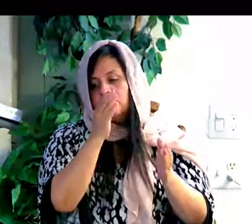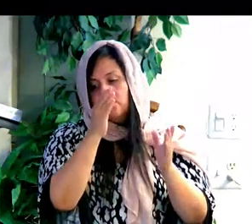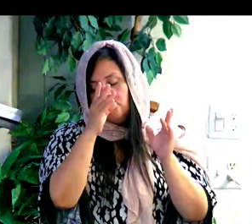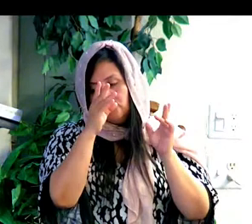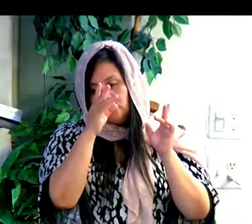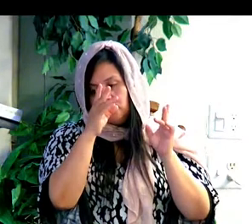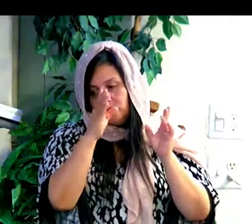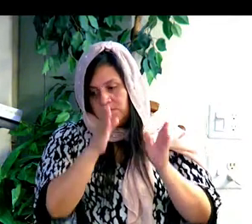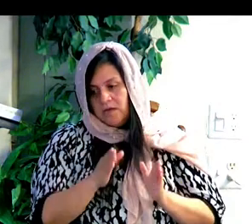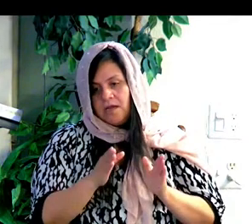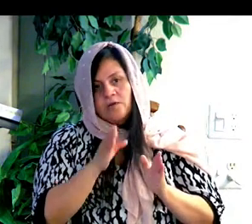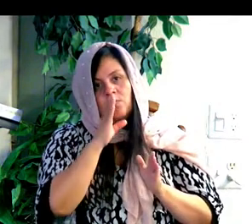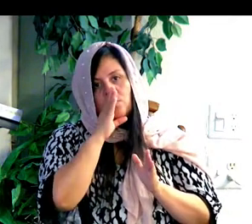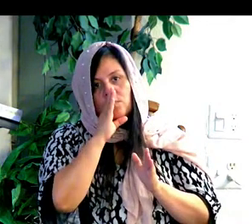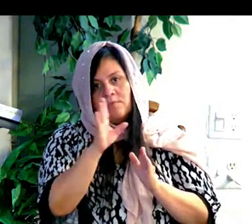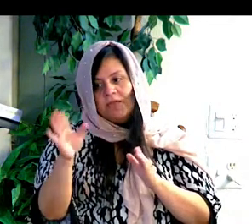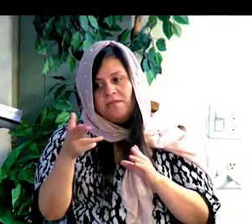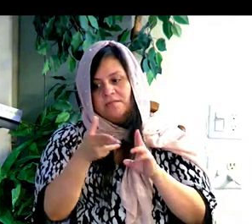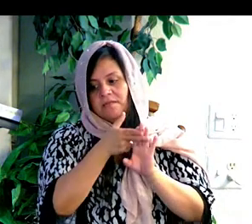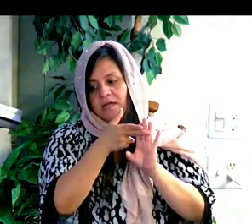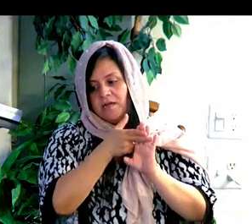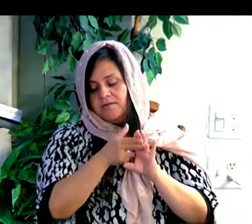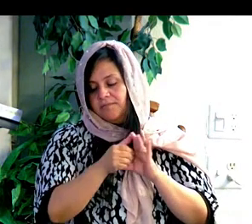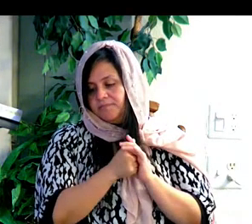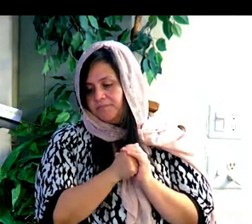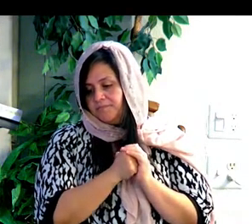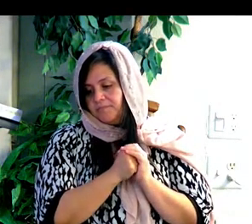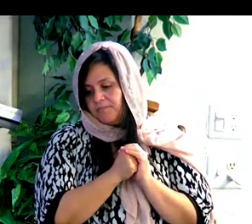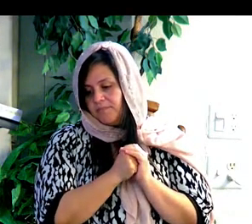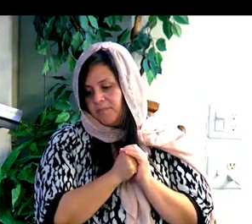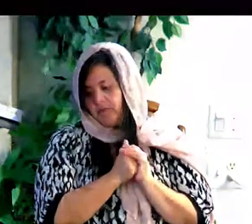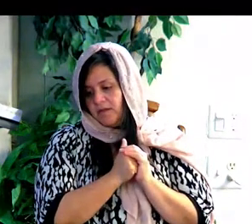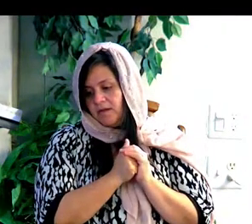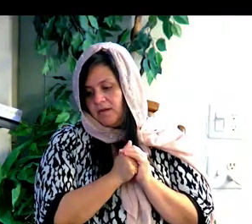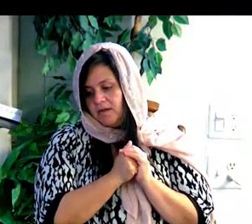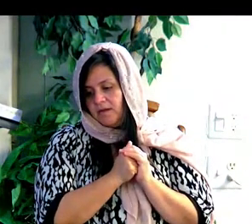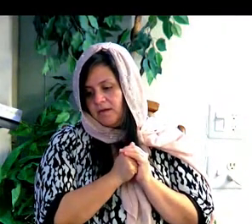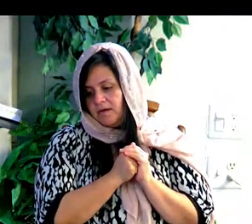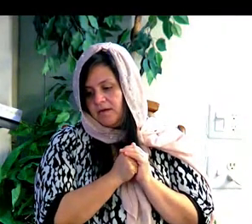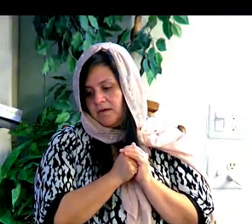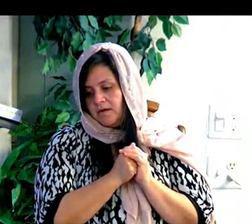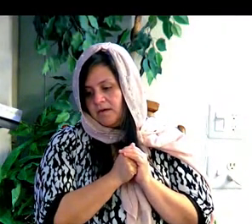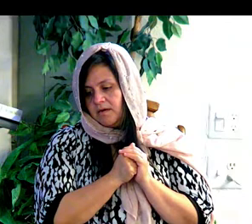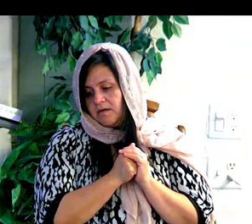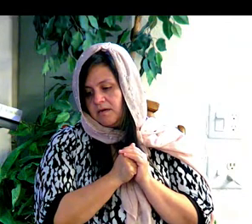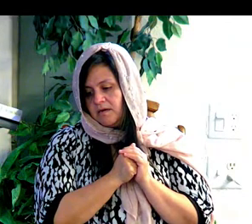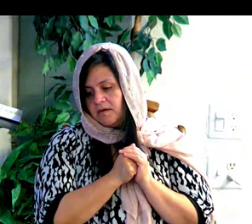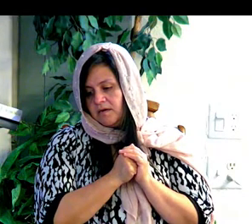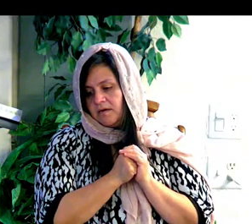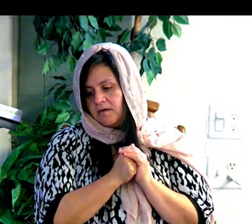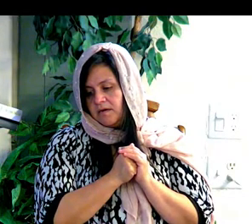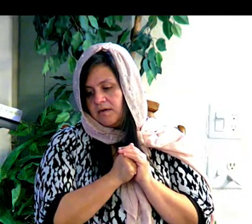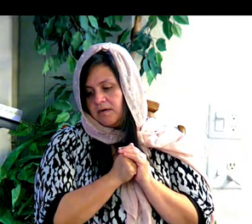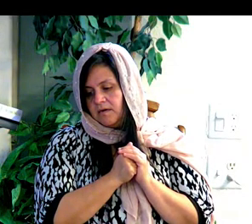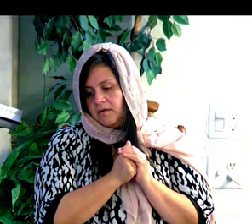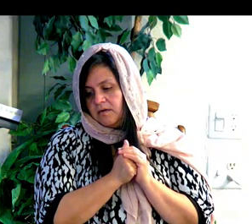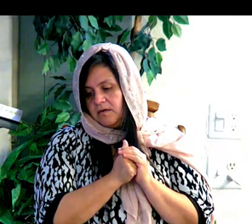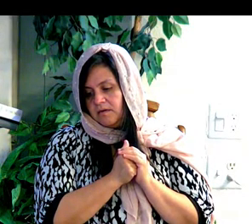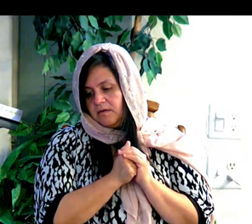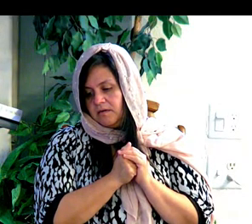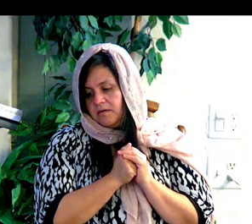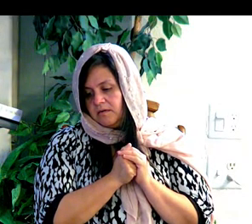renuevo justo, y reinará como rey, actuará sabiamente, y practicará el derecho y la